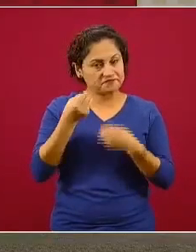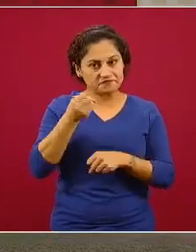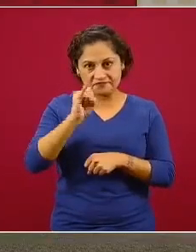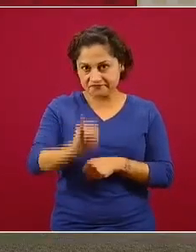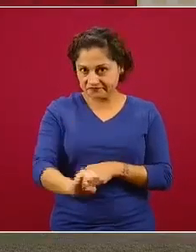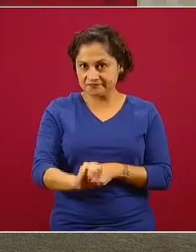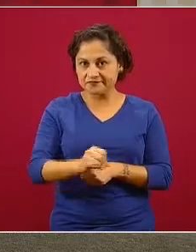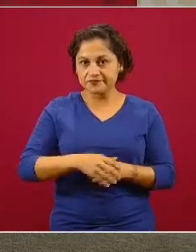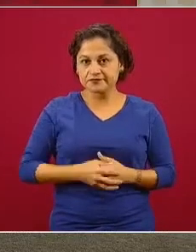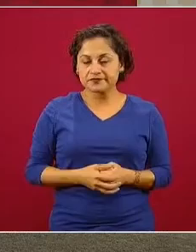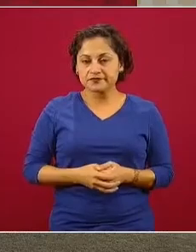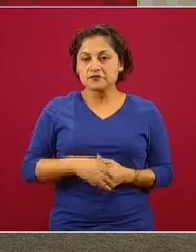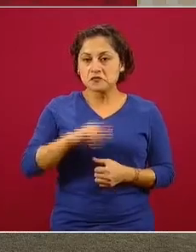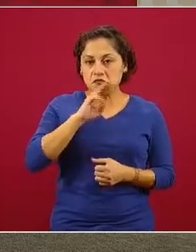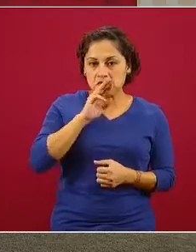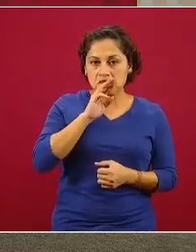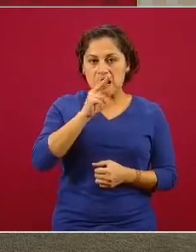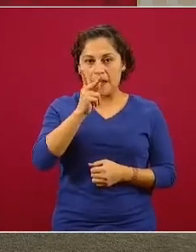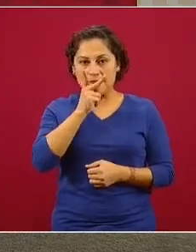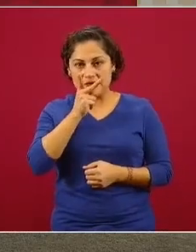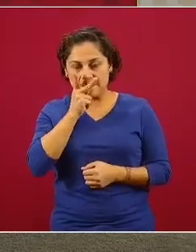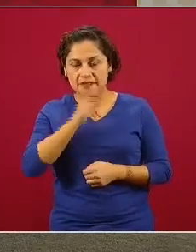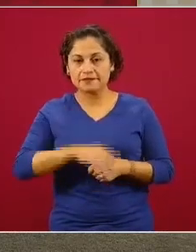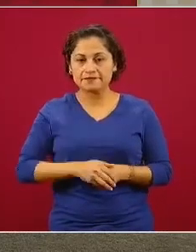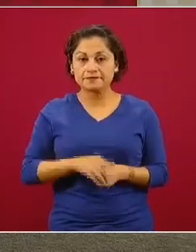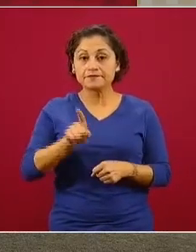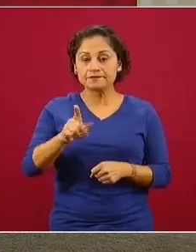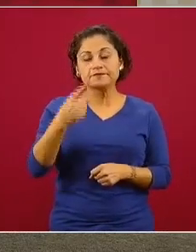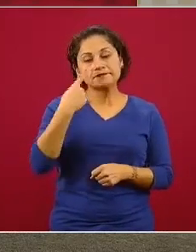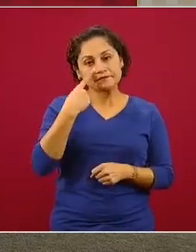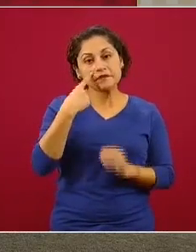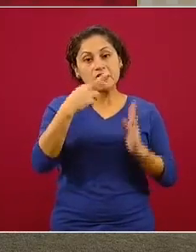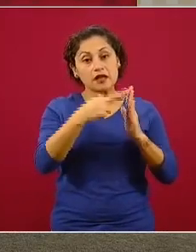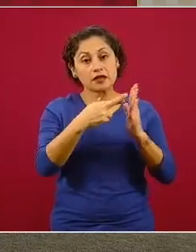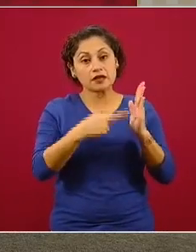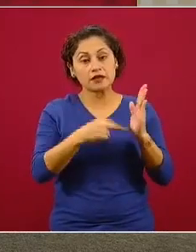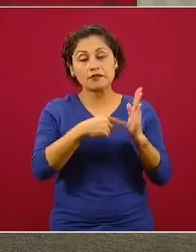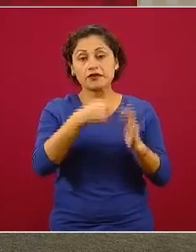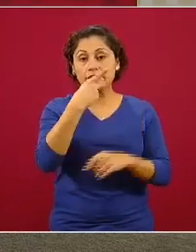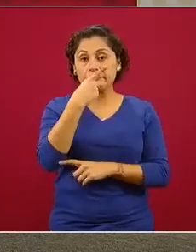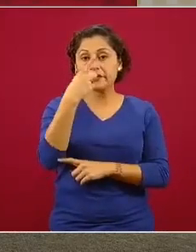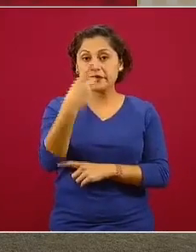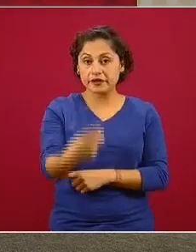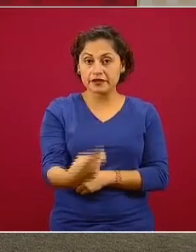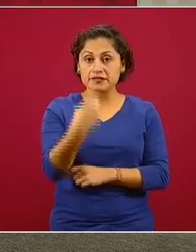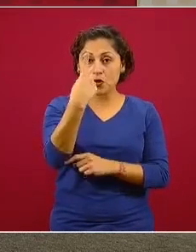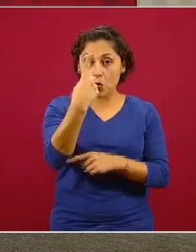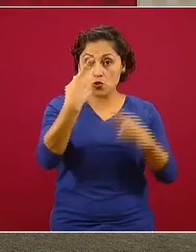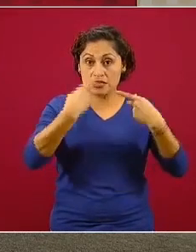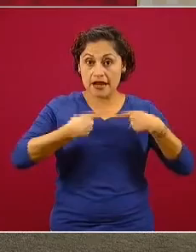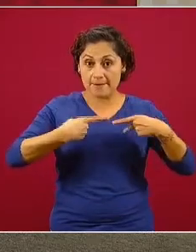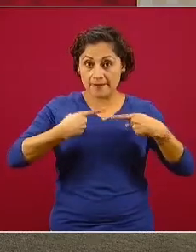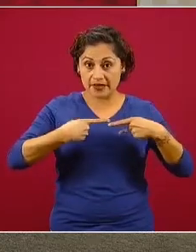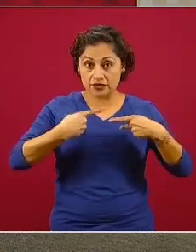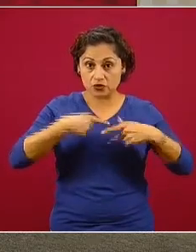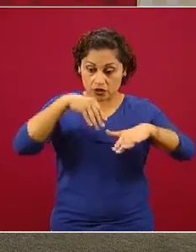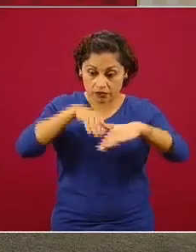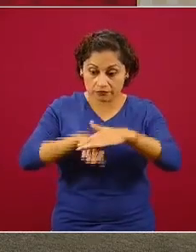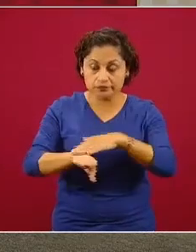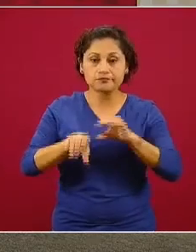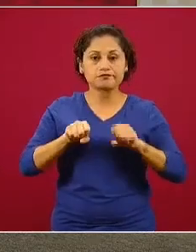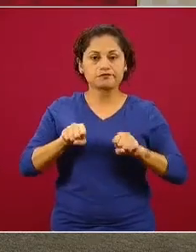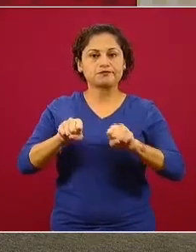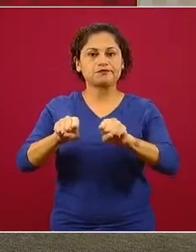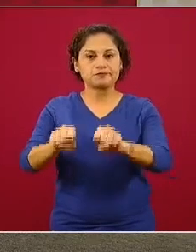Efectivamente, la idea de que no entren más de una persona por familia a los supermercados es más una medida de prevención